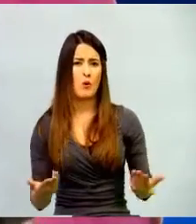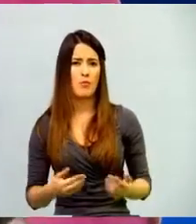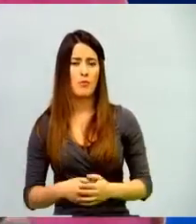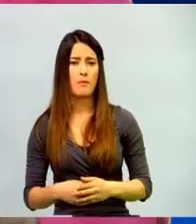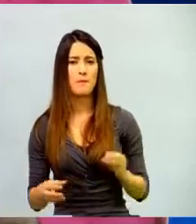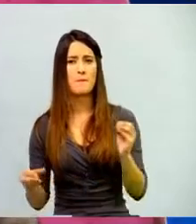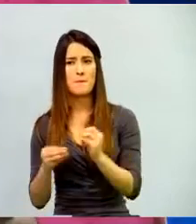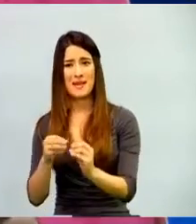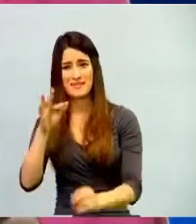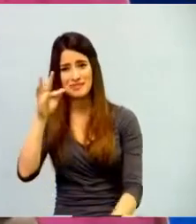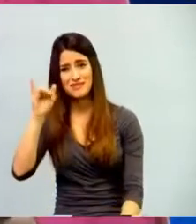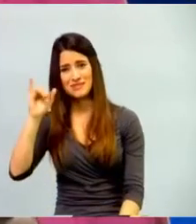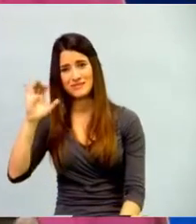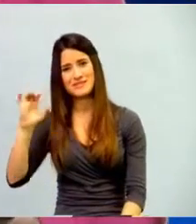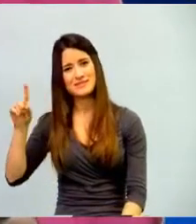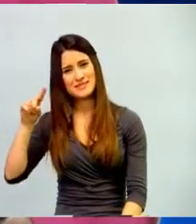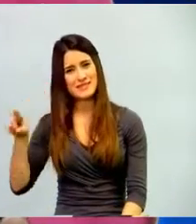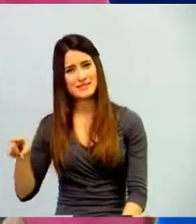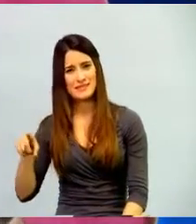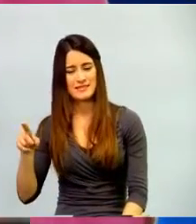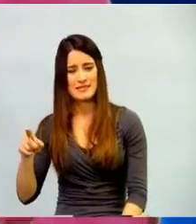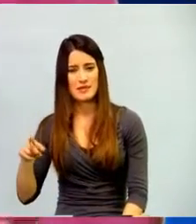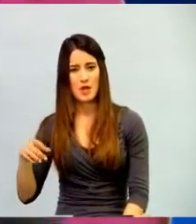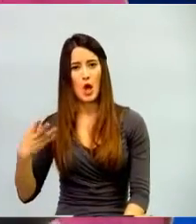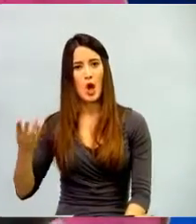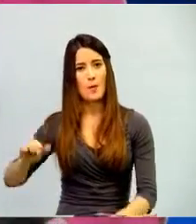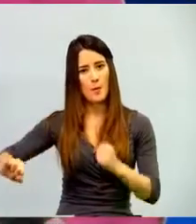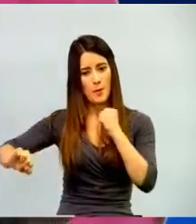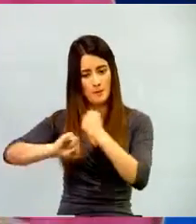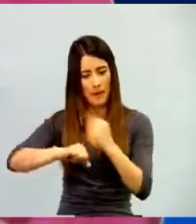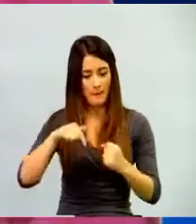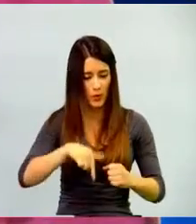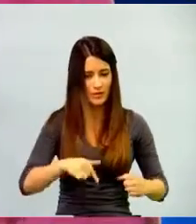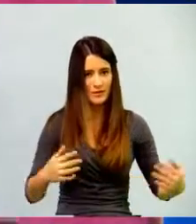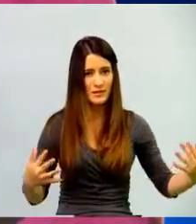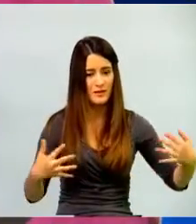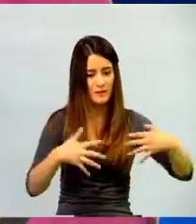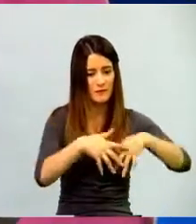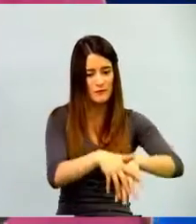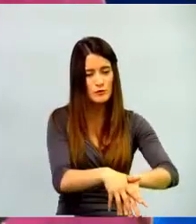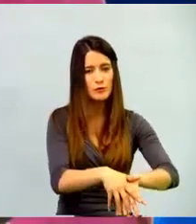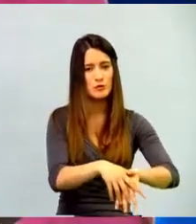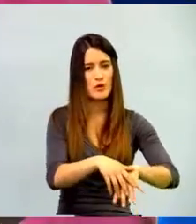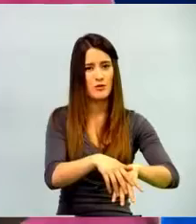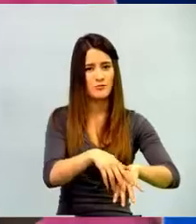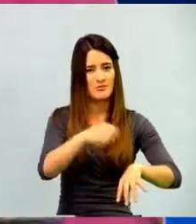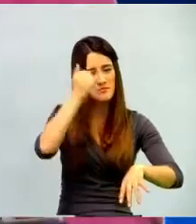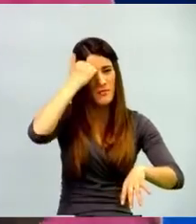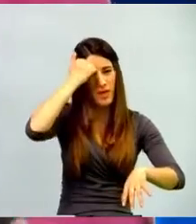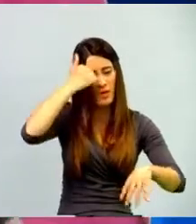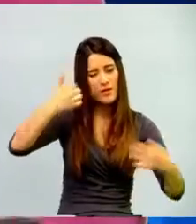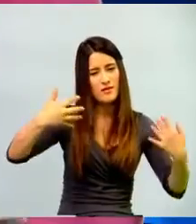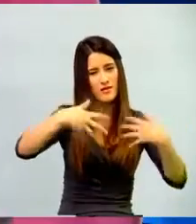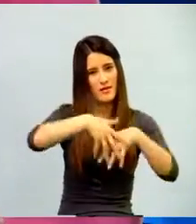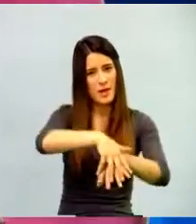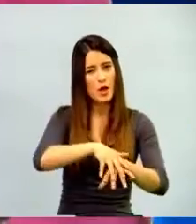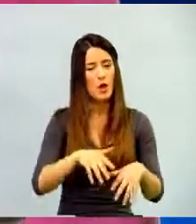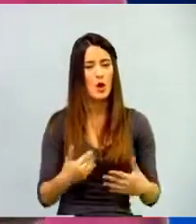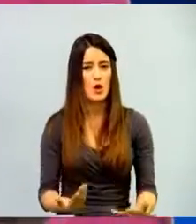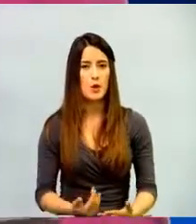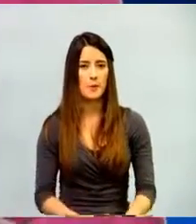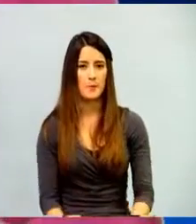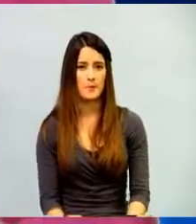información y la comunicación, a esta fusión importantísima con la pedagogía, como es hoy